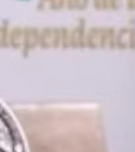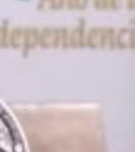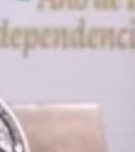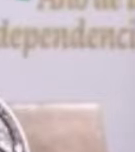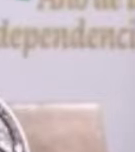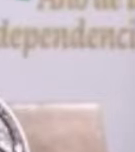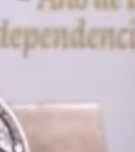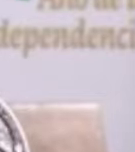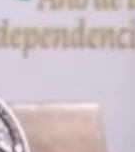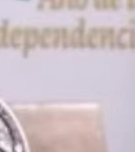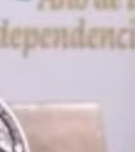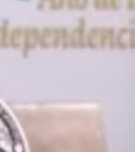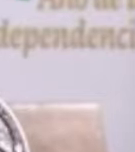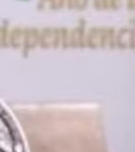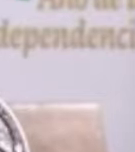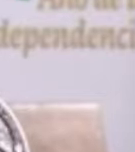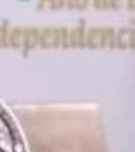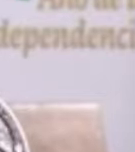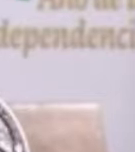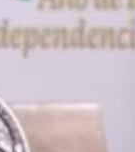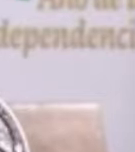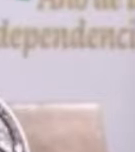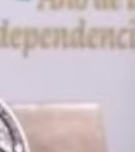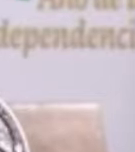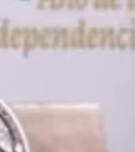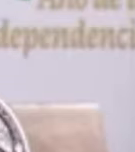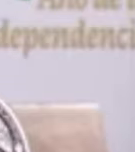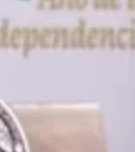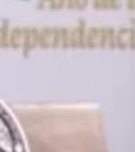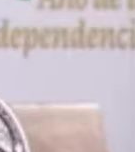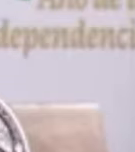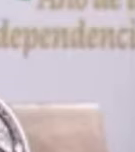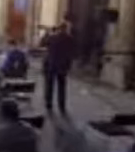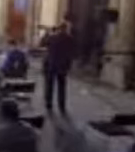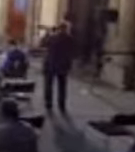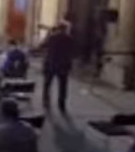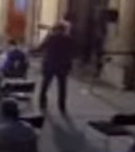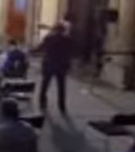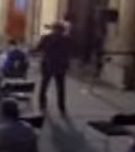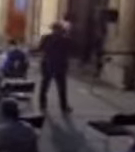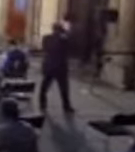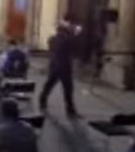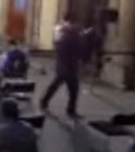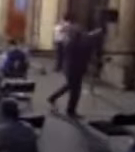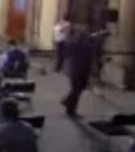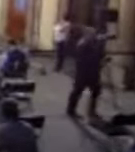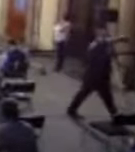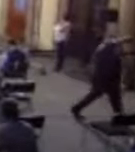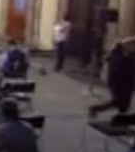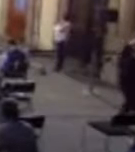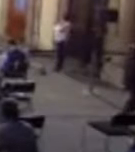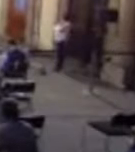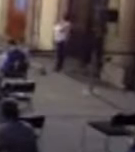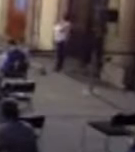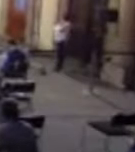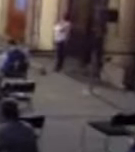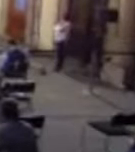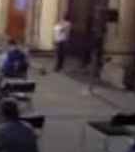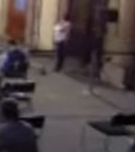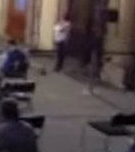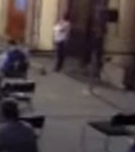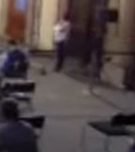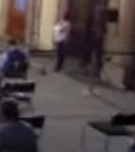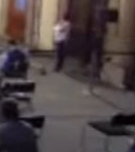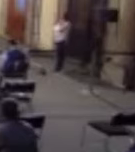Cámara de Senadores, invitaron a supuestos técnicos, expertos, todos ellos pagados por los mismos intereses, todos